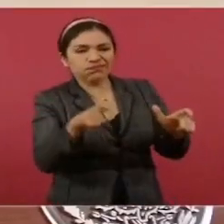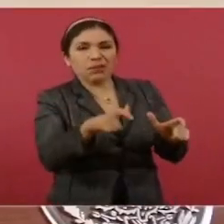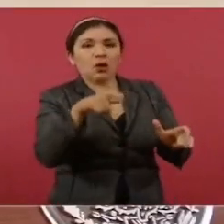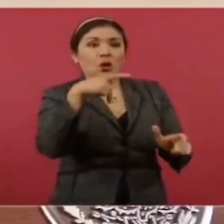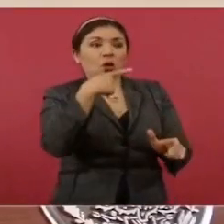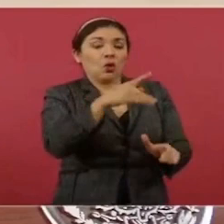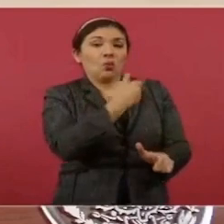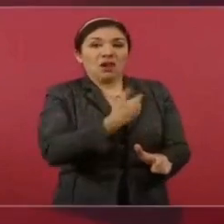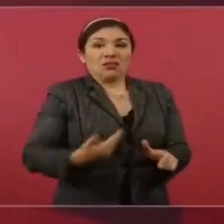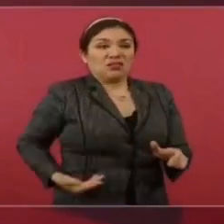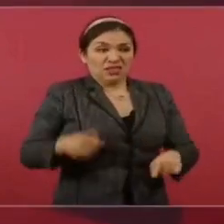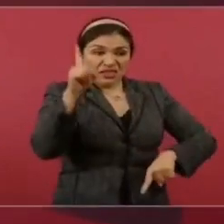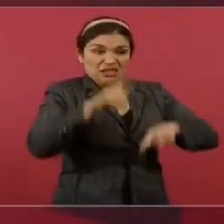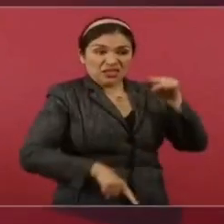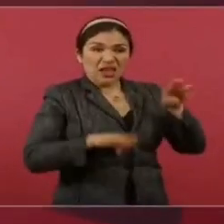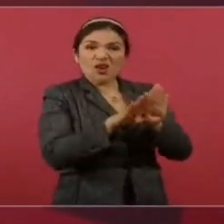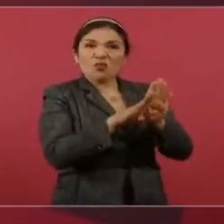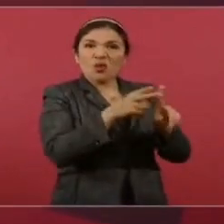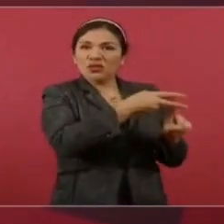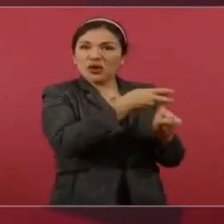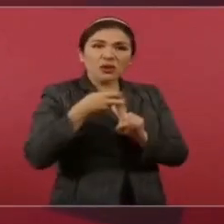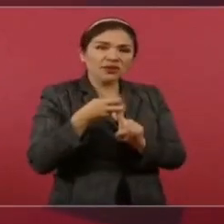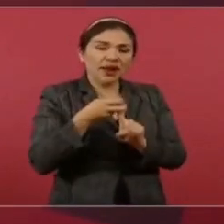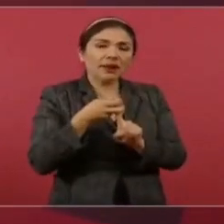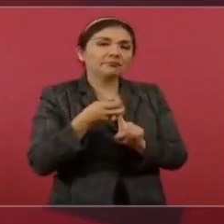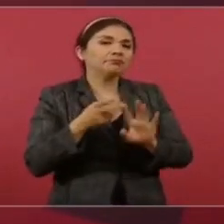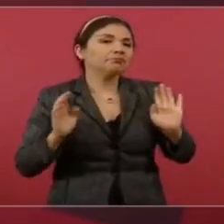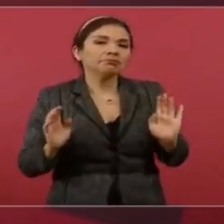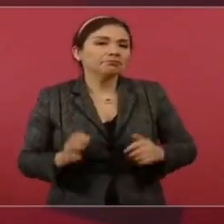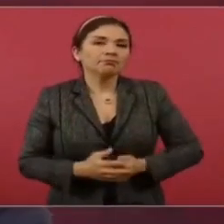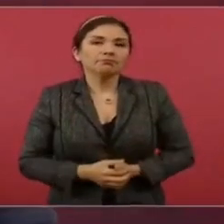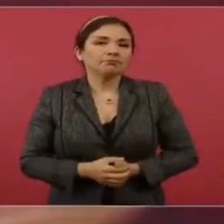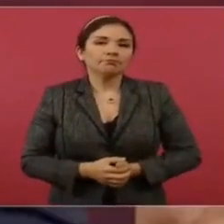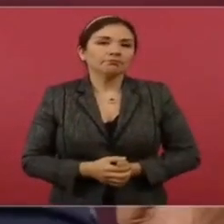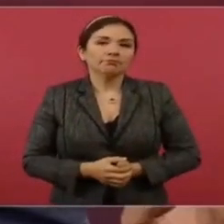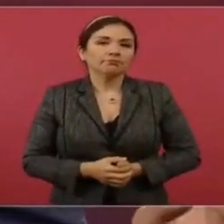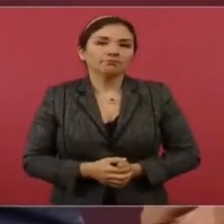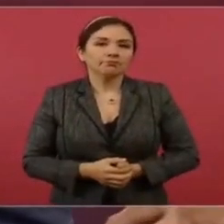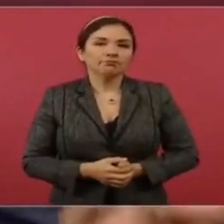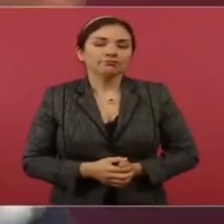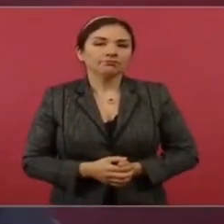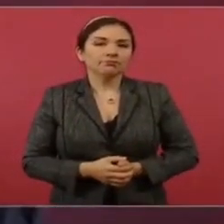Ejecutivo, o sea que